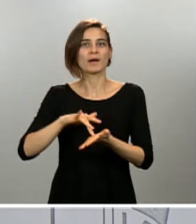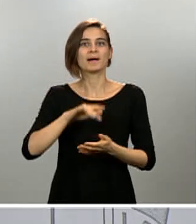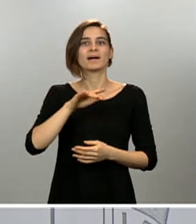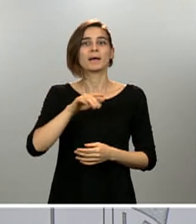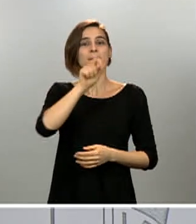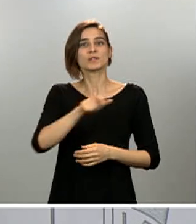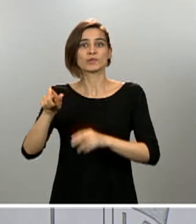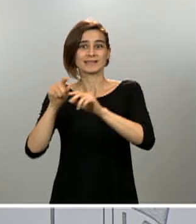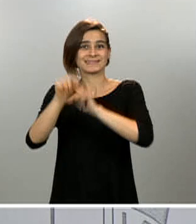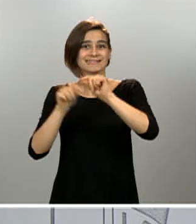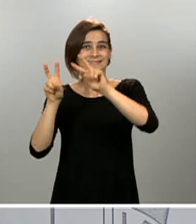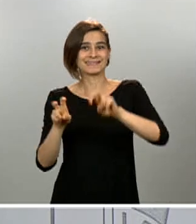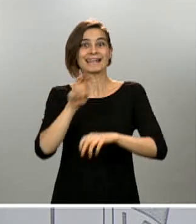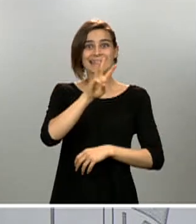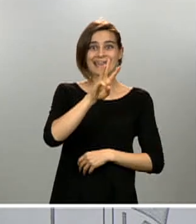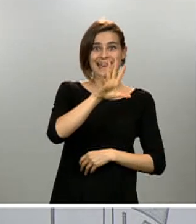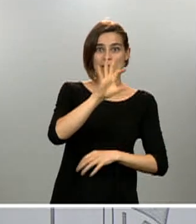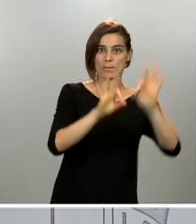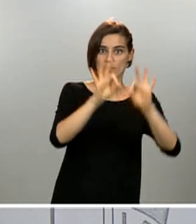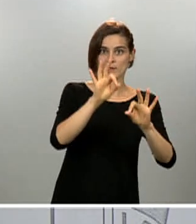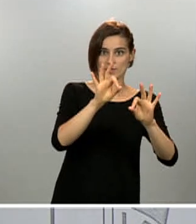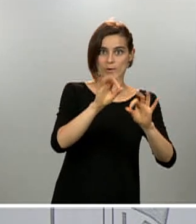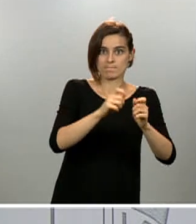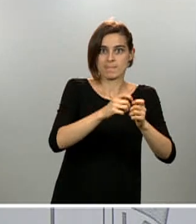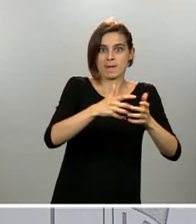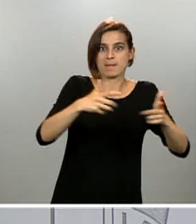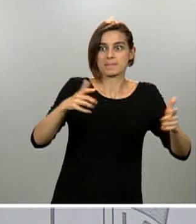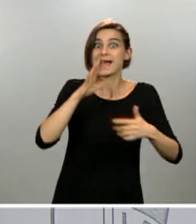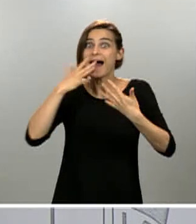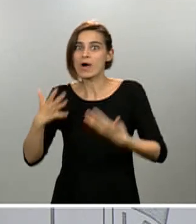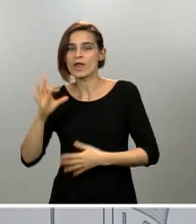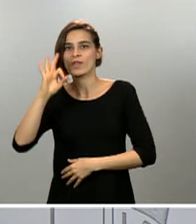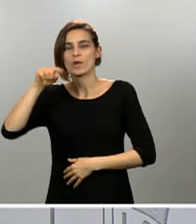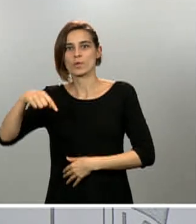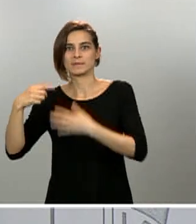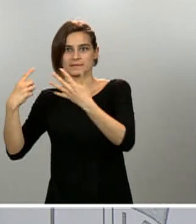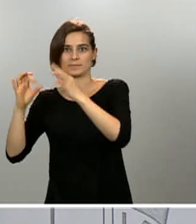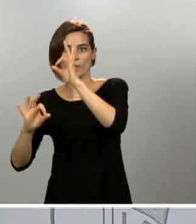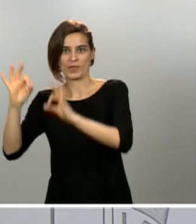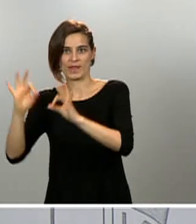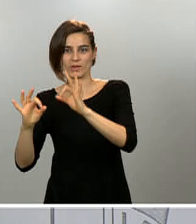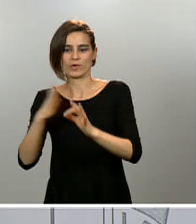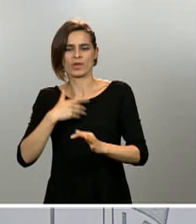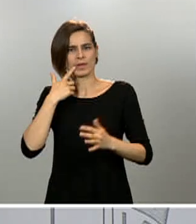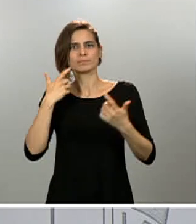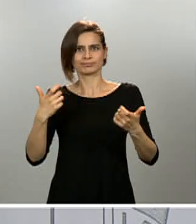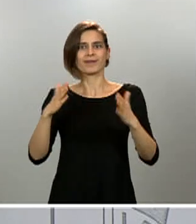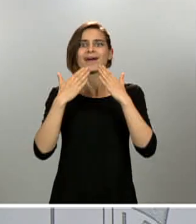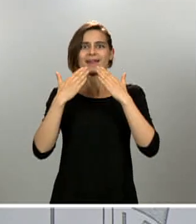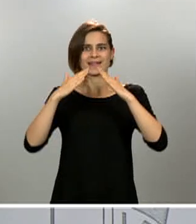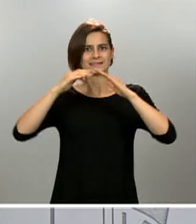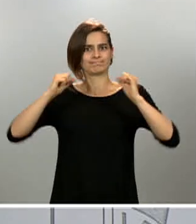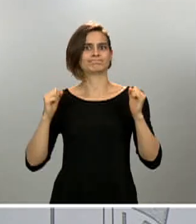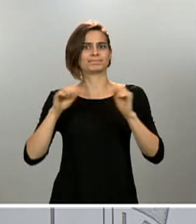Hoy estamos en un 0,6%. El estado de alarma, digo, ha funcionado y es imprescindible, además, mantenerlo para la fase de